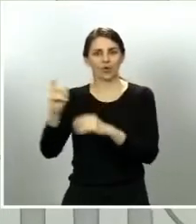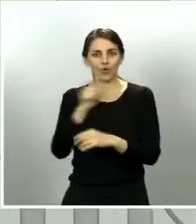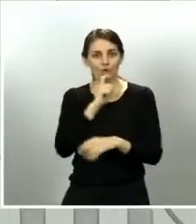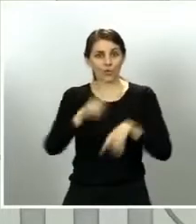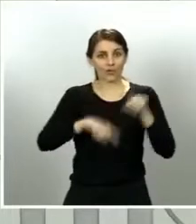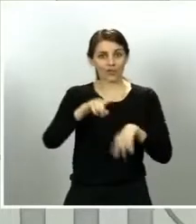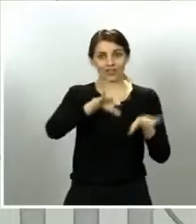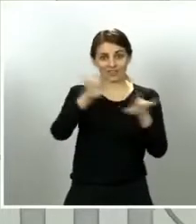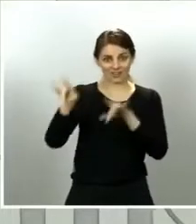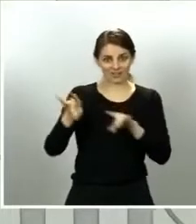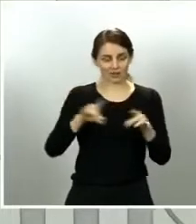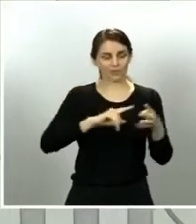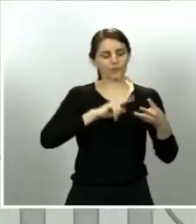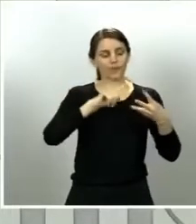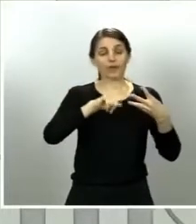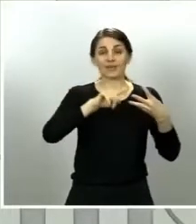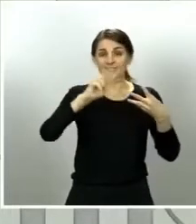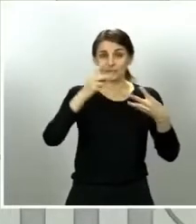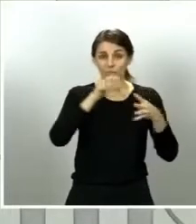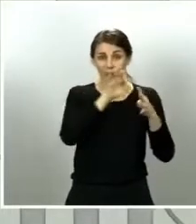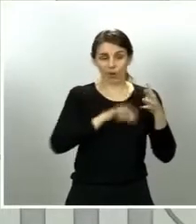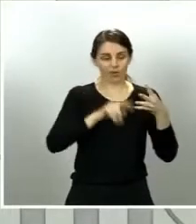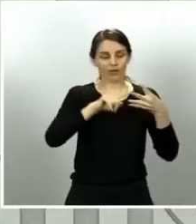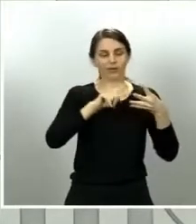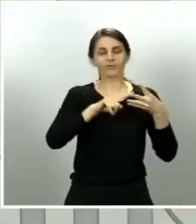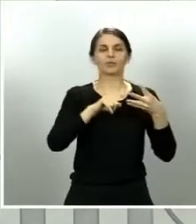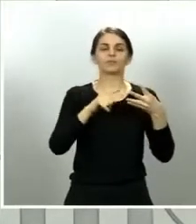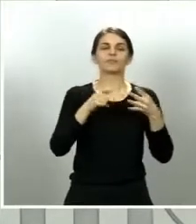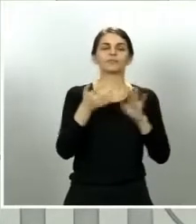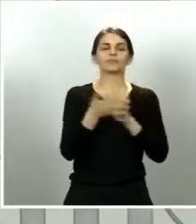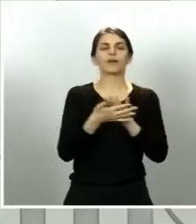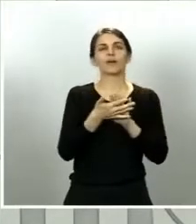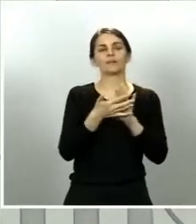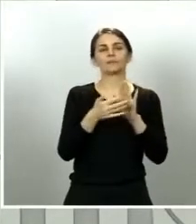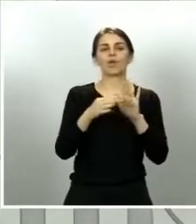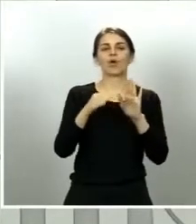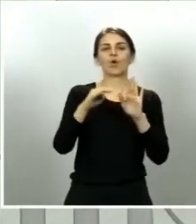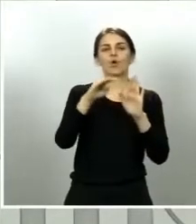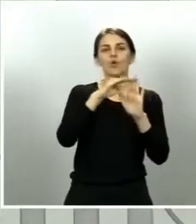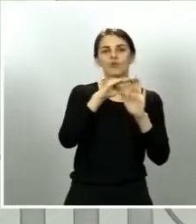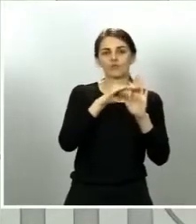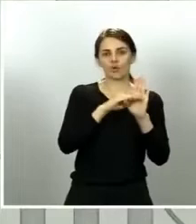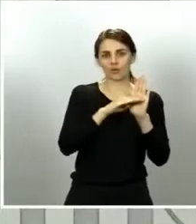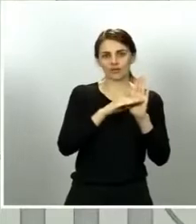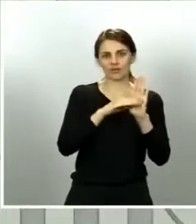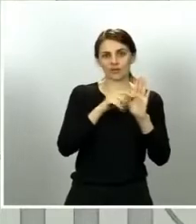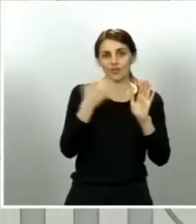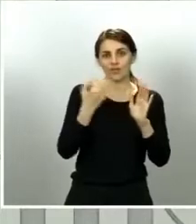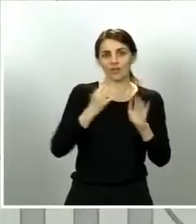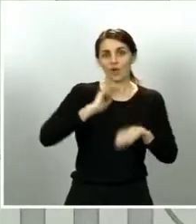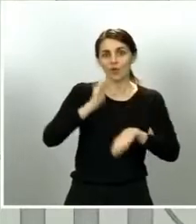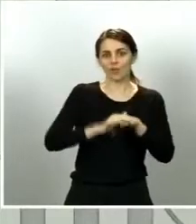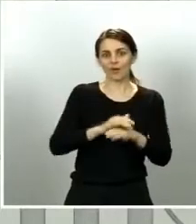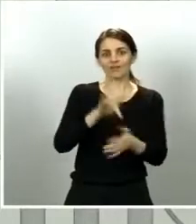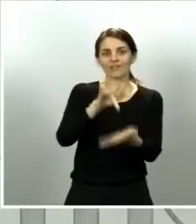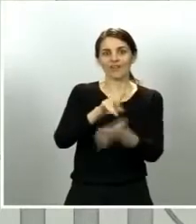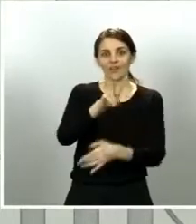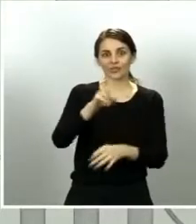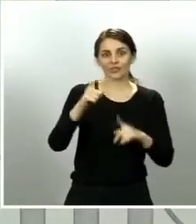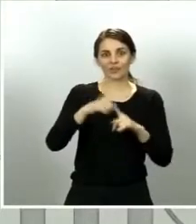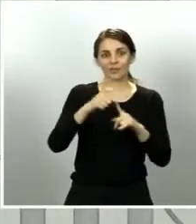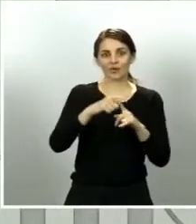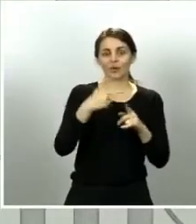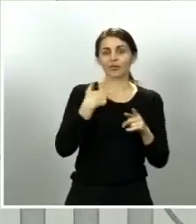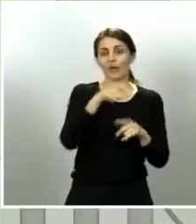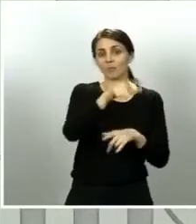segunda orden que fijará las condiciones para que el 2 de mayo y el próximo viernes puedan salir a pasear las personas,